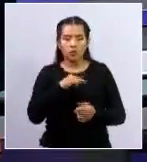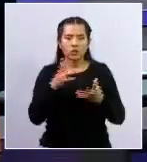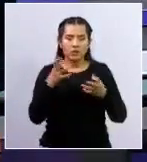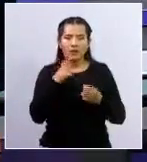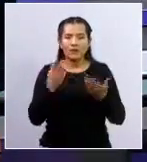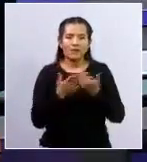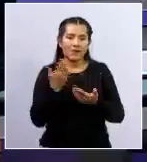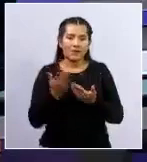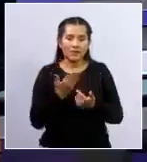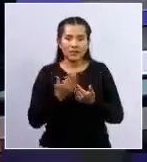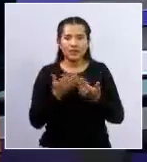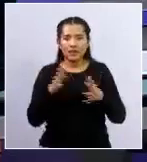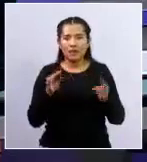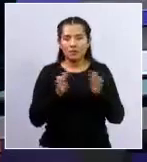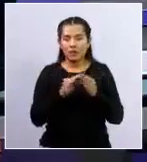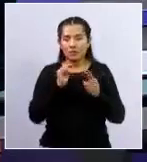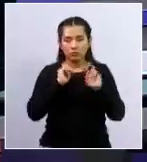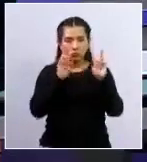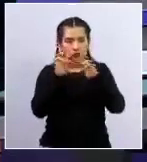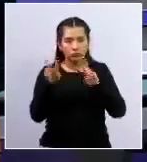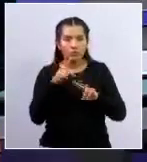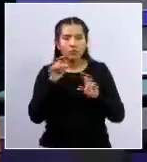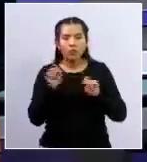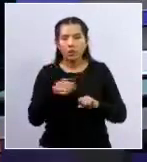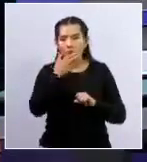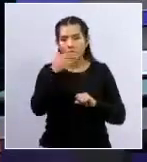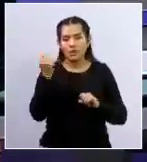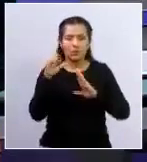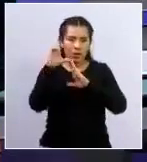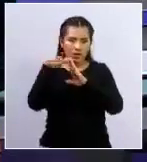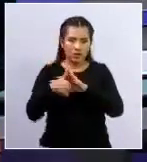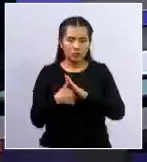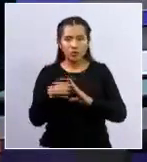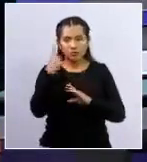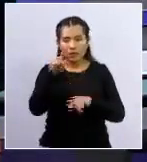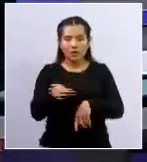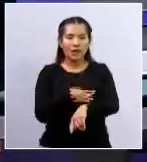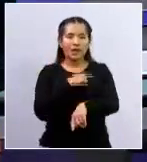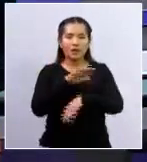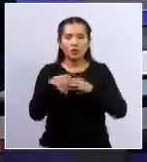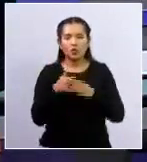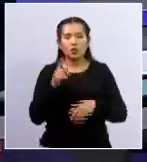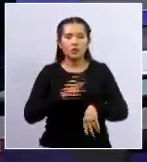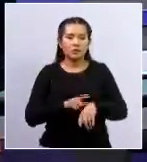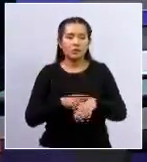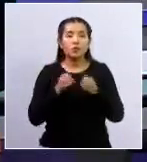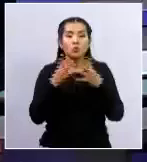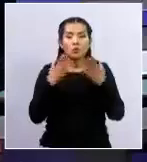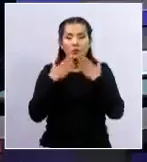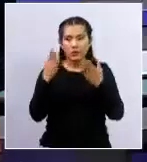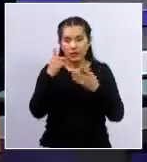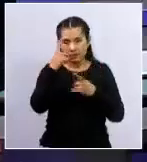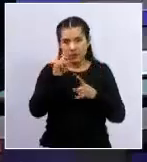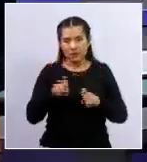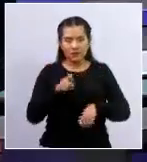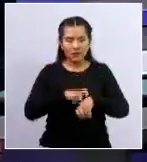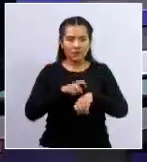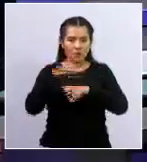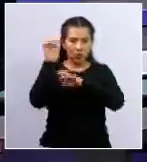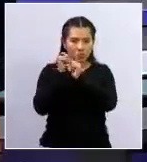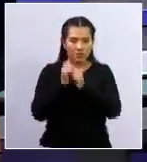facilidades que también van a mejorar, digamos, en el largo del tiempo. Agradecemos mucho, gerente, por este tiempo.